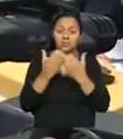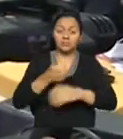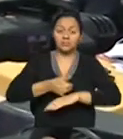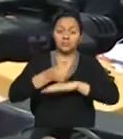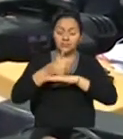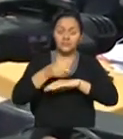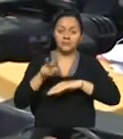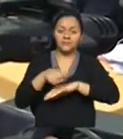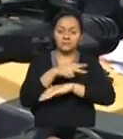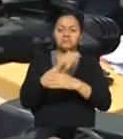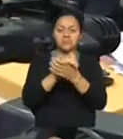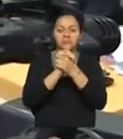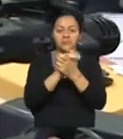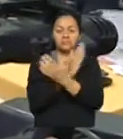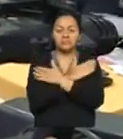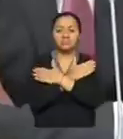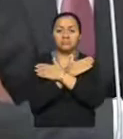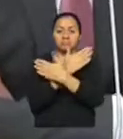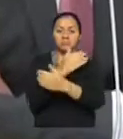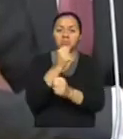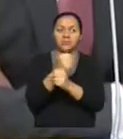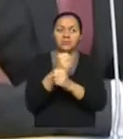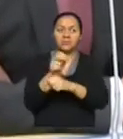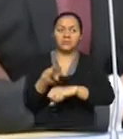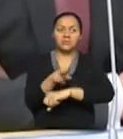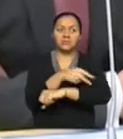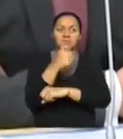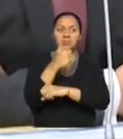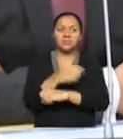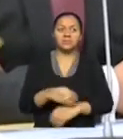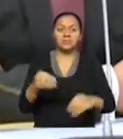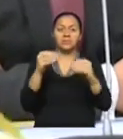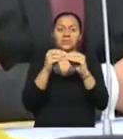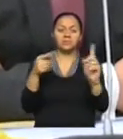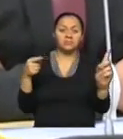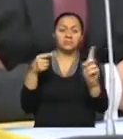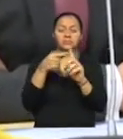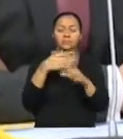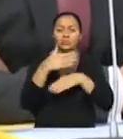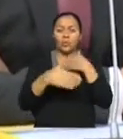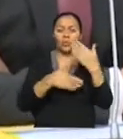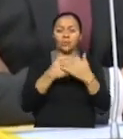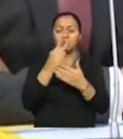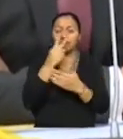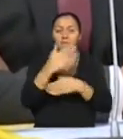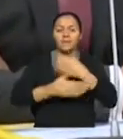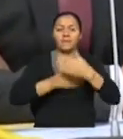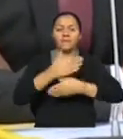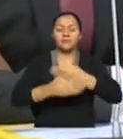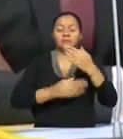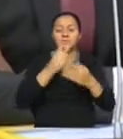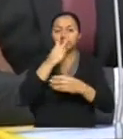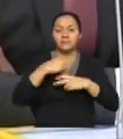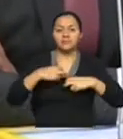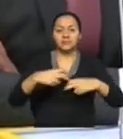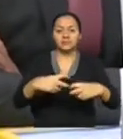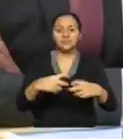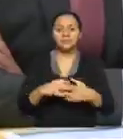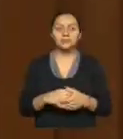felicitó el trabajo del fiscal y destacó la apertura para explicar cómo avanzan las indagaciones.